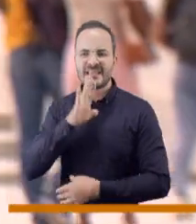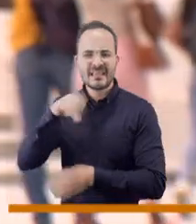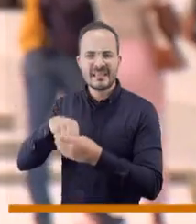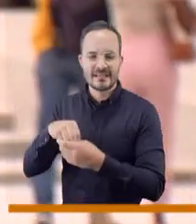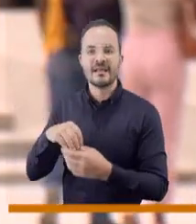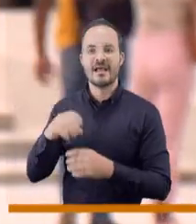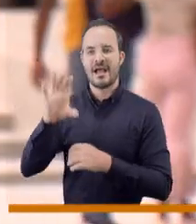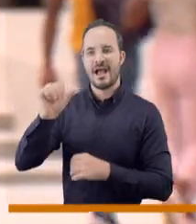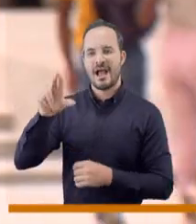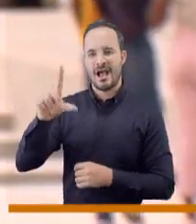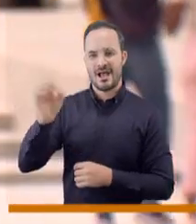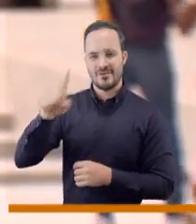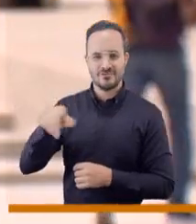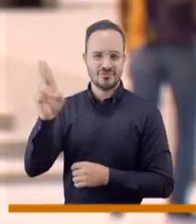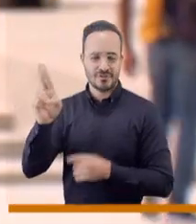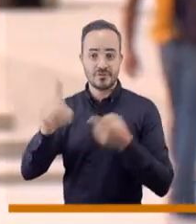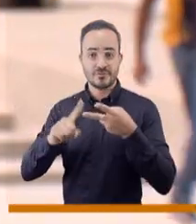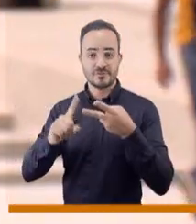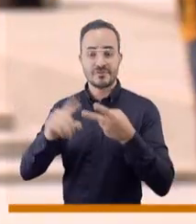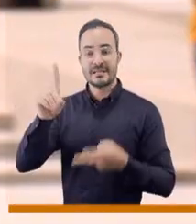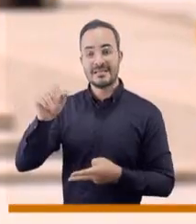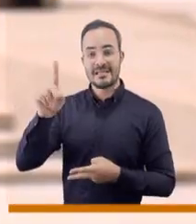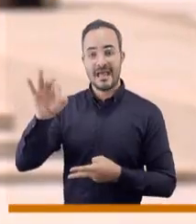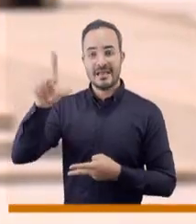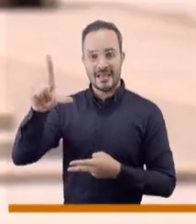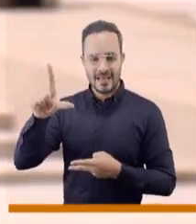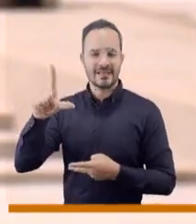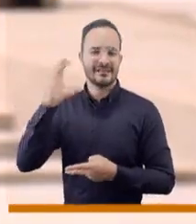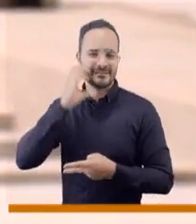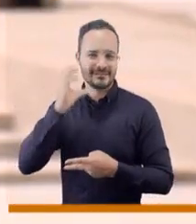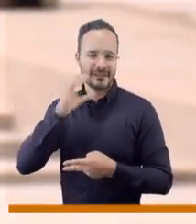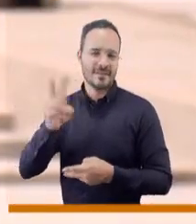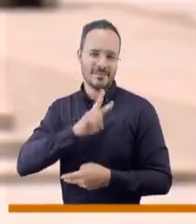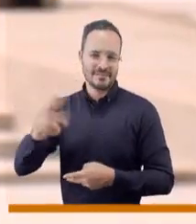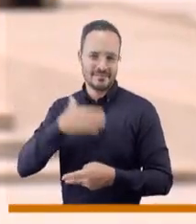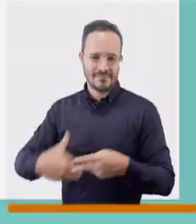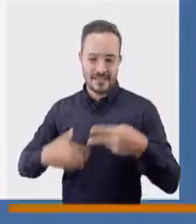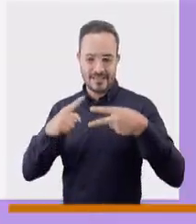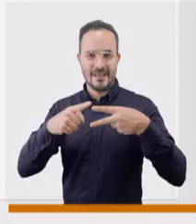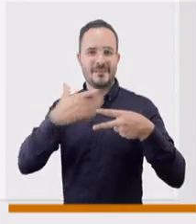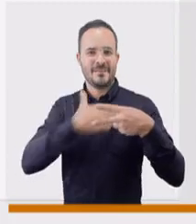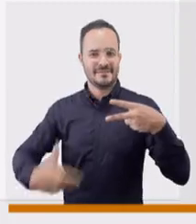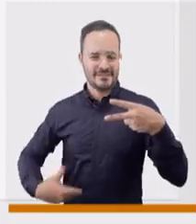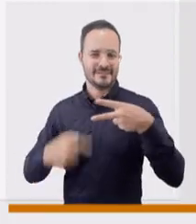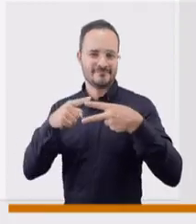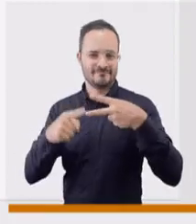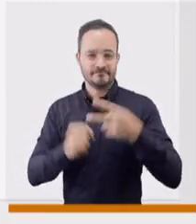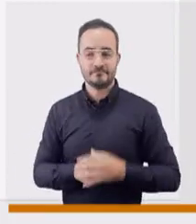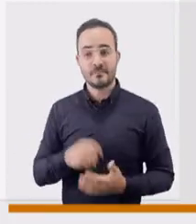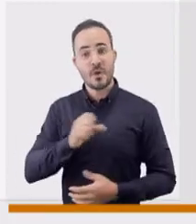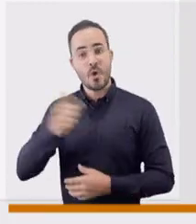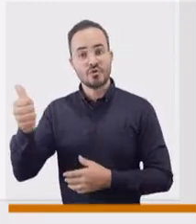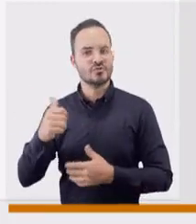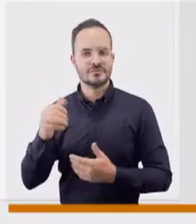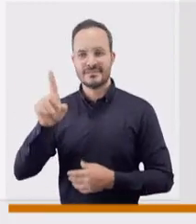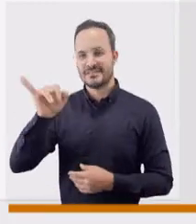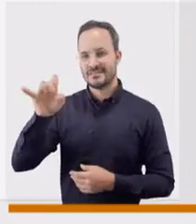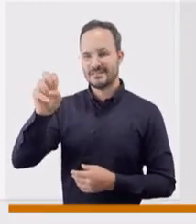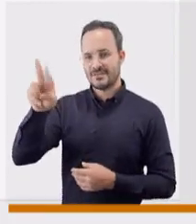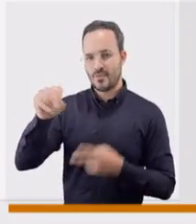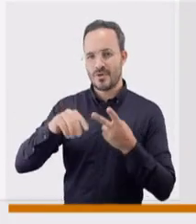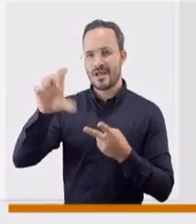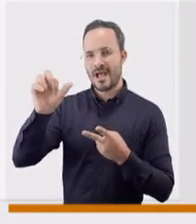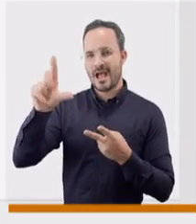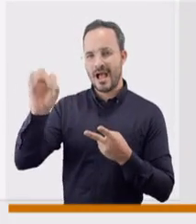conforman el concejal Carlos Ríos, que es su presidente, y Daniel Duque, que es su vicepresidente. Además están los concejales